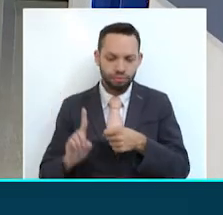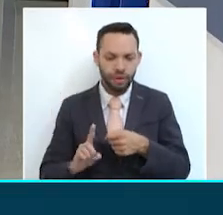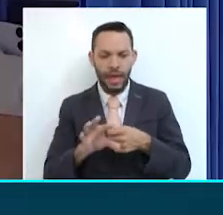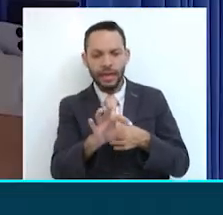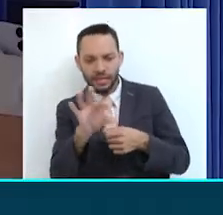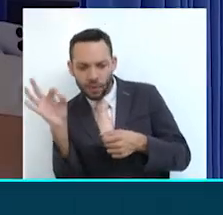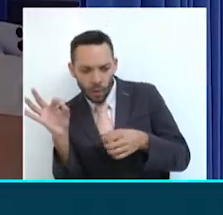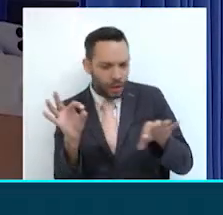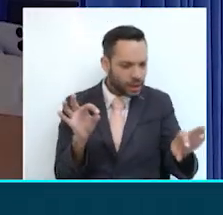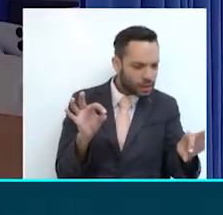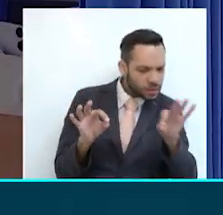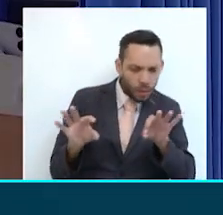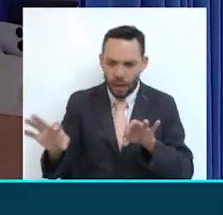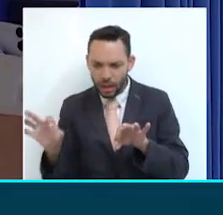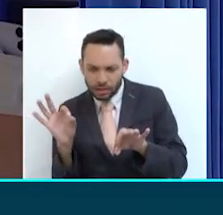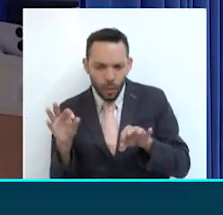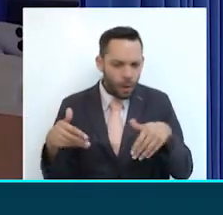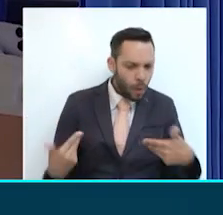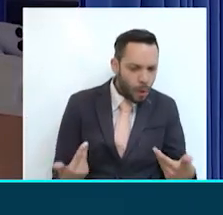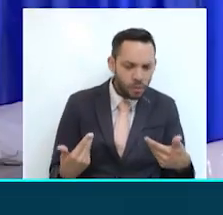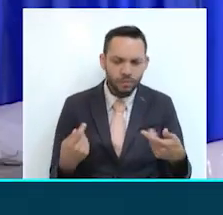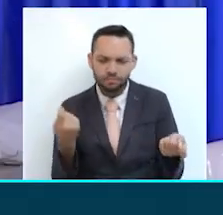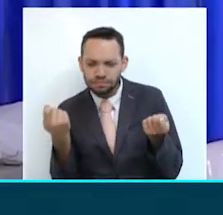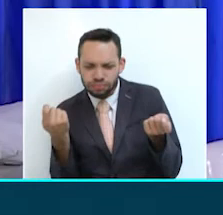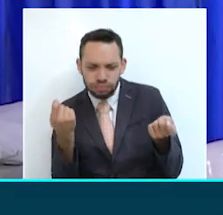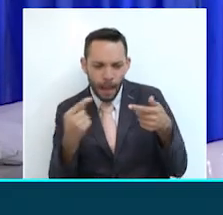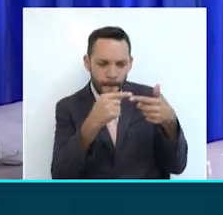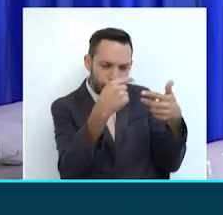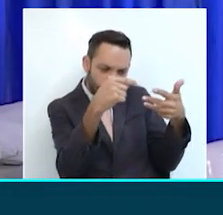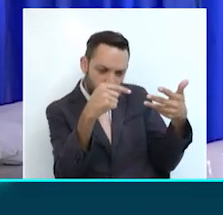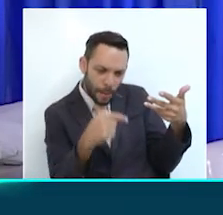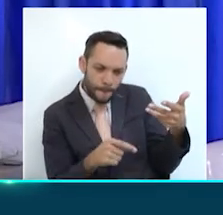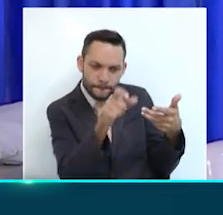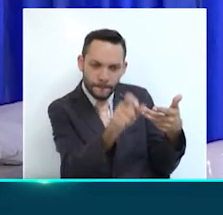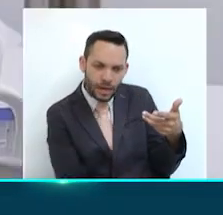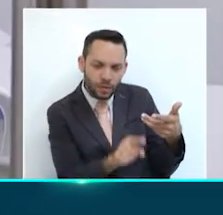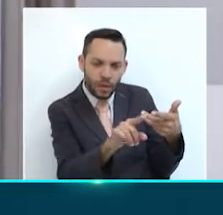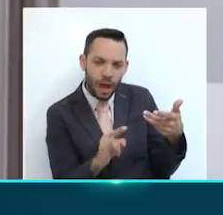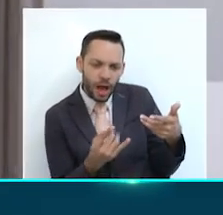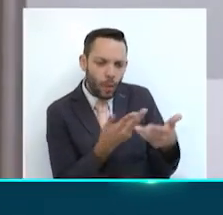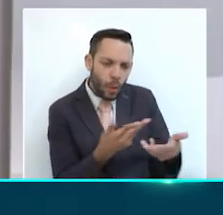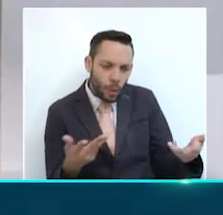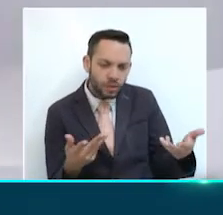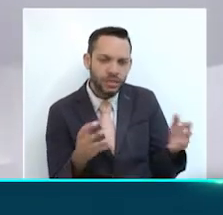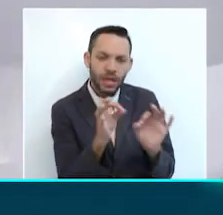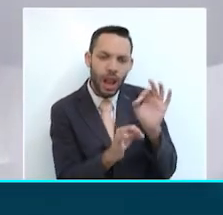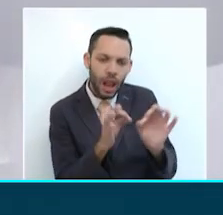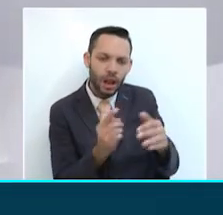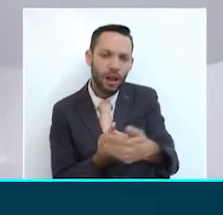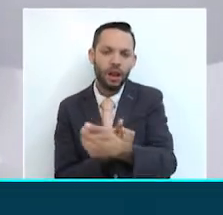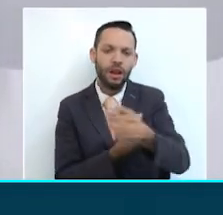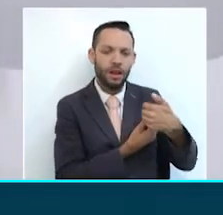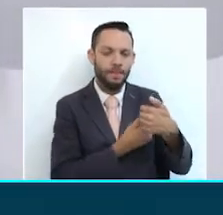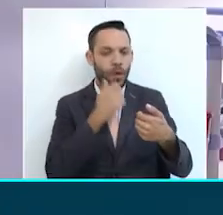se evalúan unos aspectos críticos para la atención de los pacientes, en particular la seguridad de la atención y la